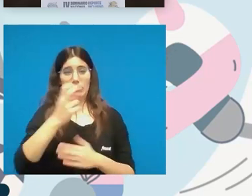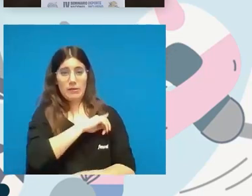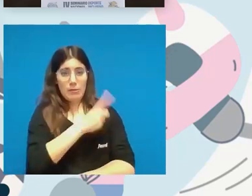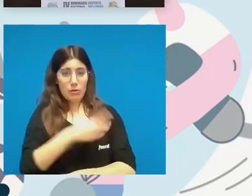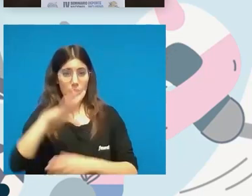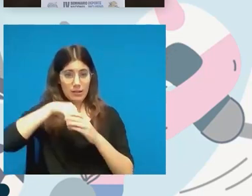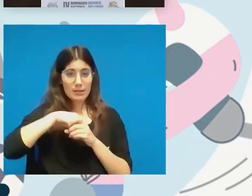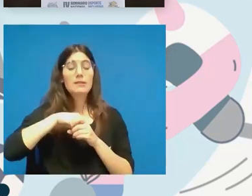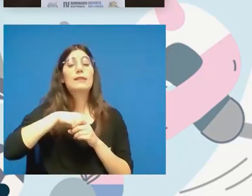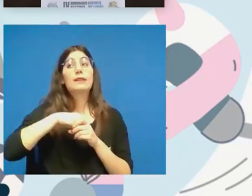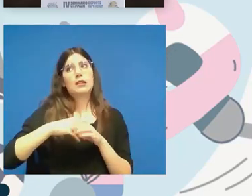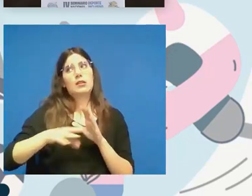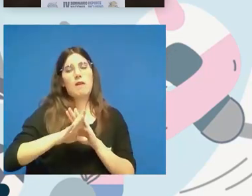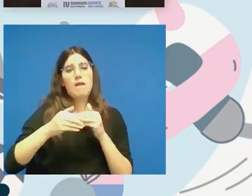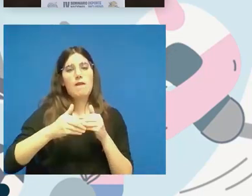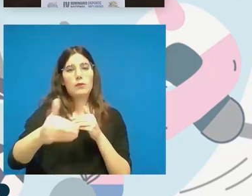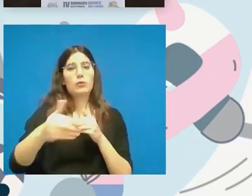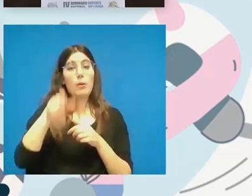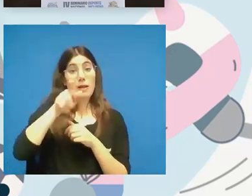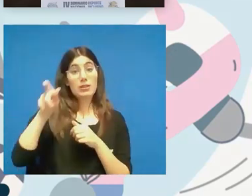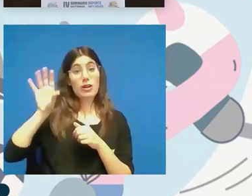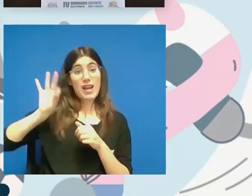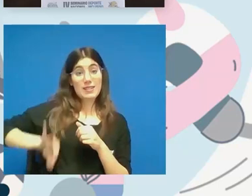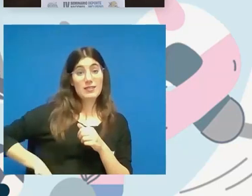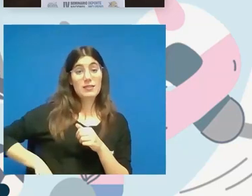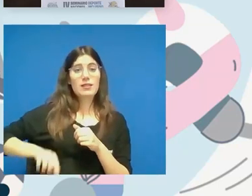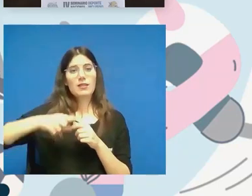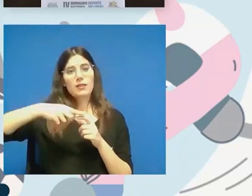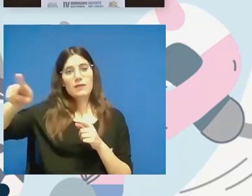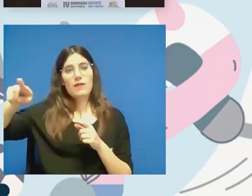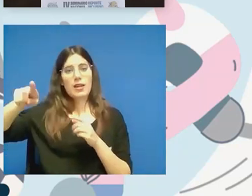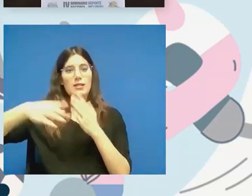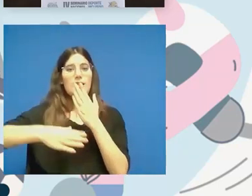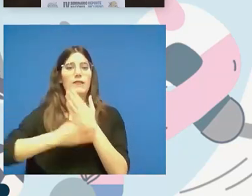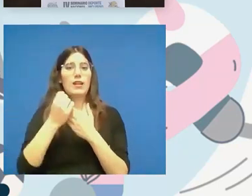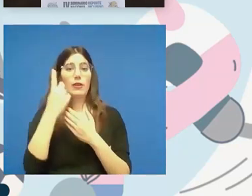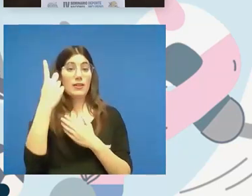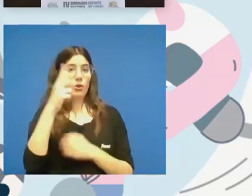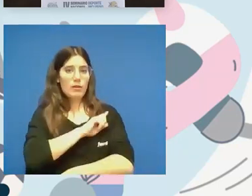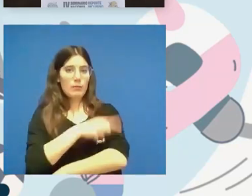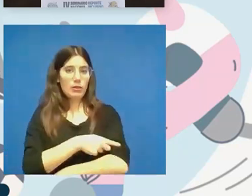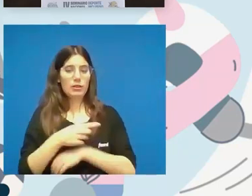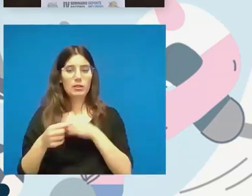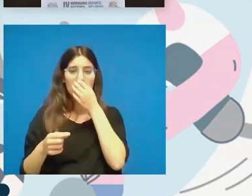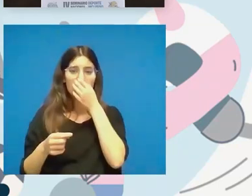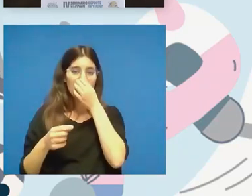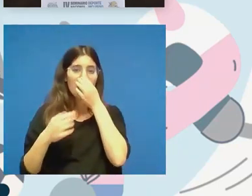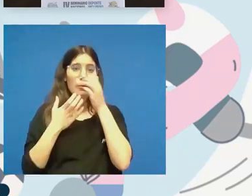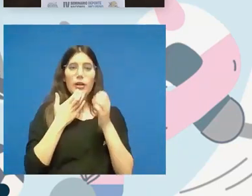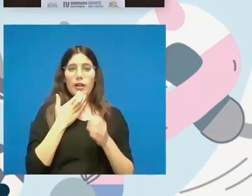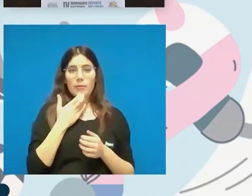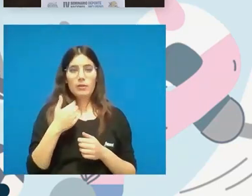la tendencia es que los deportistas o las personas vayan a las federaciones unideportivas es decir que una persona que practica